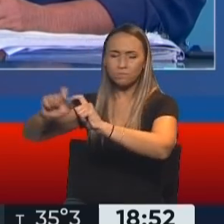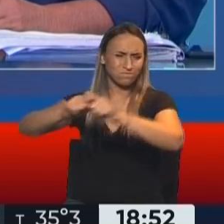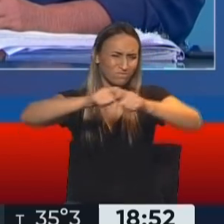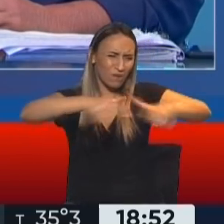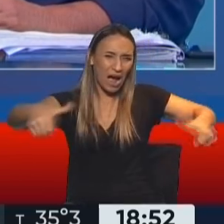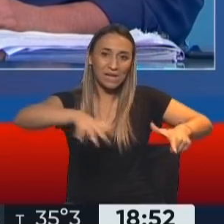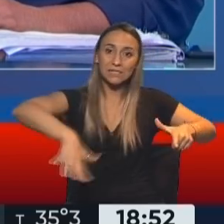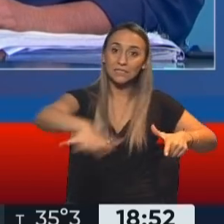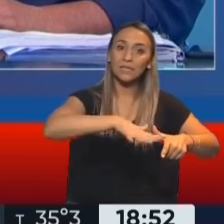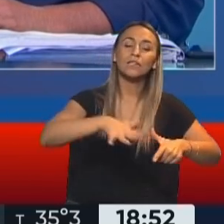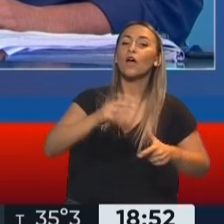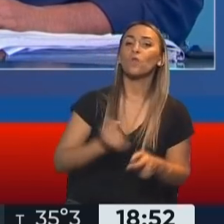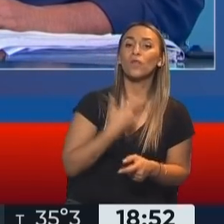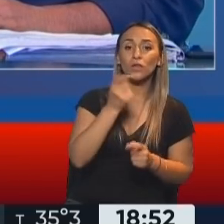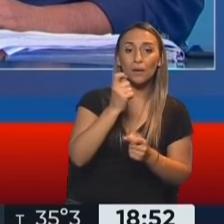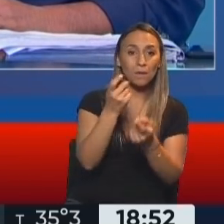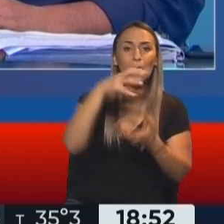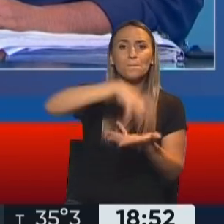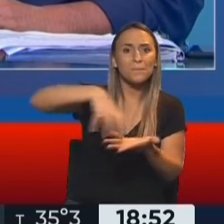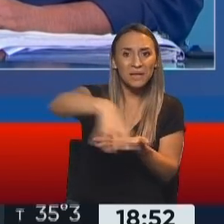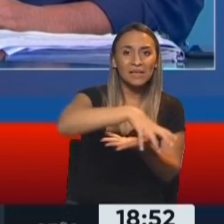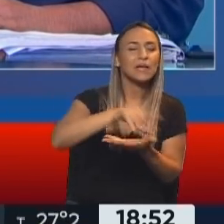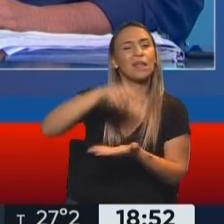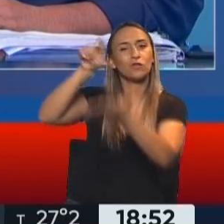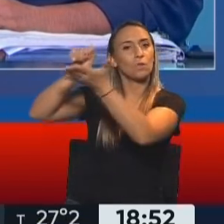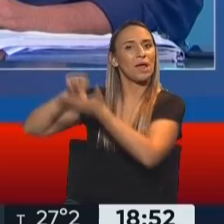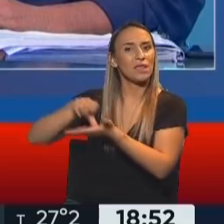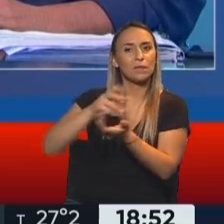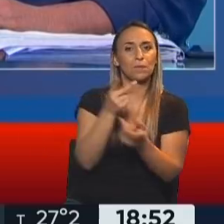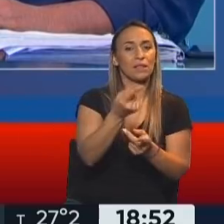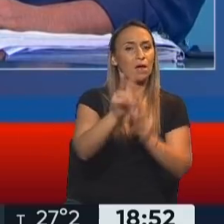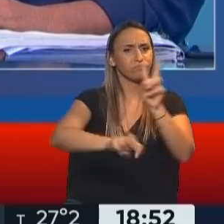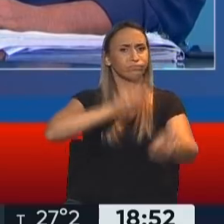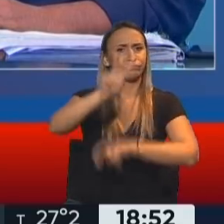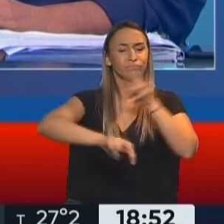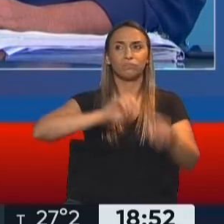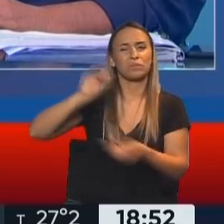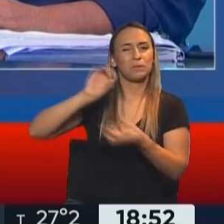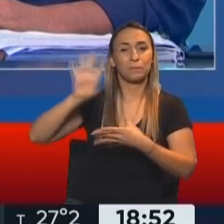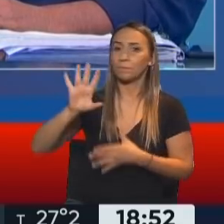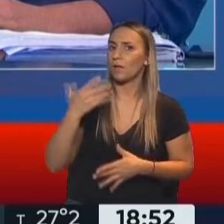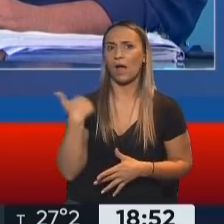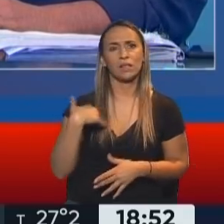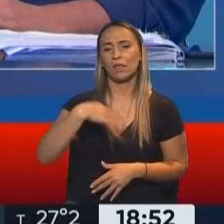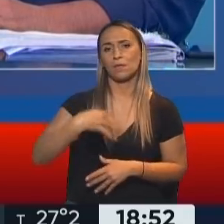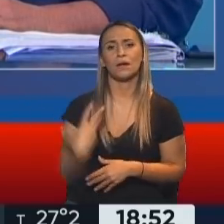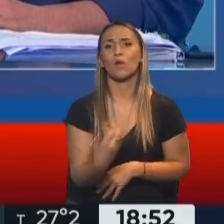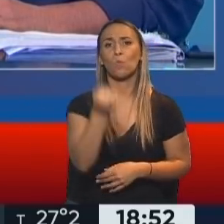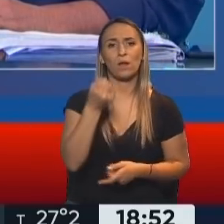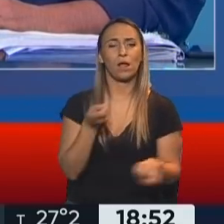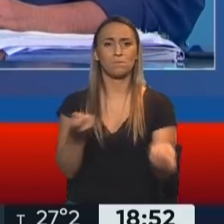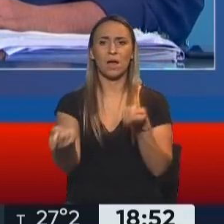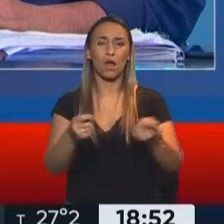radicadas en paraísos fiscales. La Argentina debe recuperar el control de su territorio, debe tener una política antilatifundiaria,